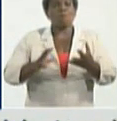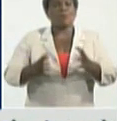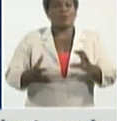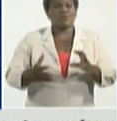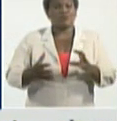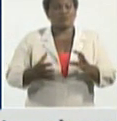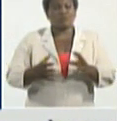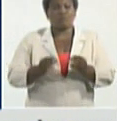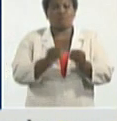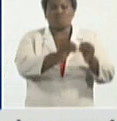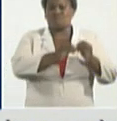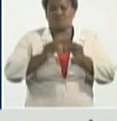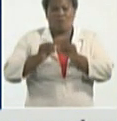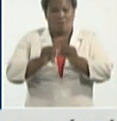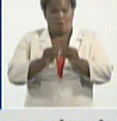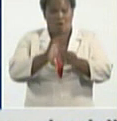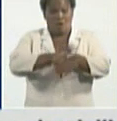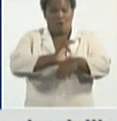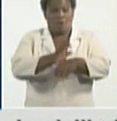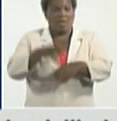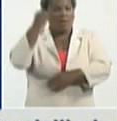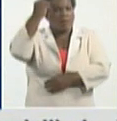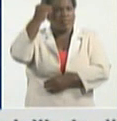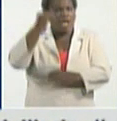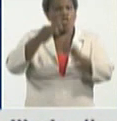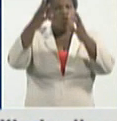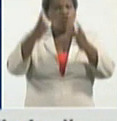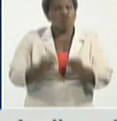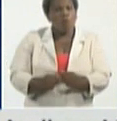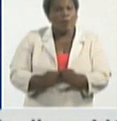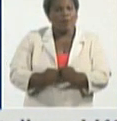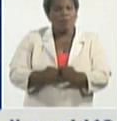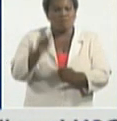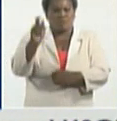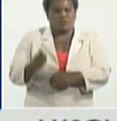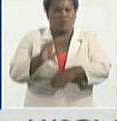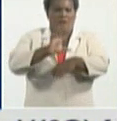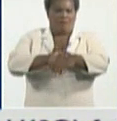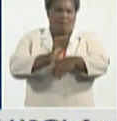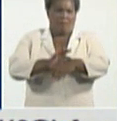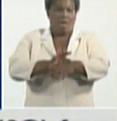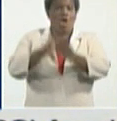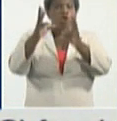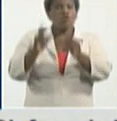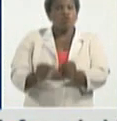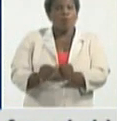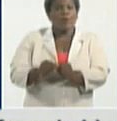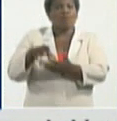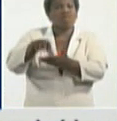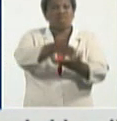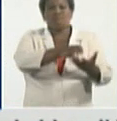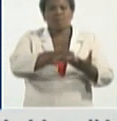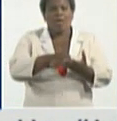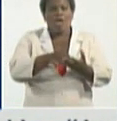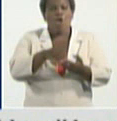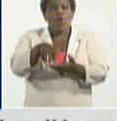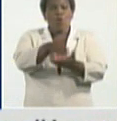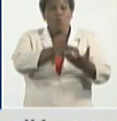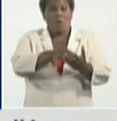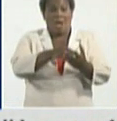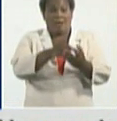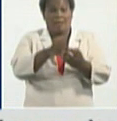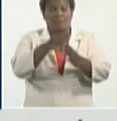teniendo en cuenta el número de casos, el número de eventos, y el comportamiento en los últimos 15 días